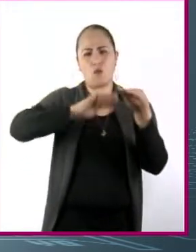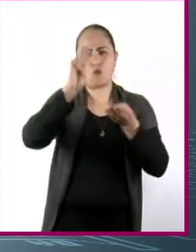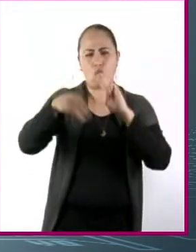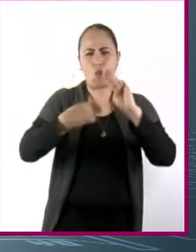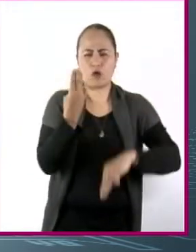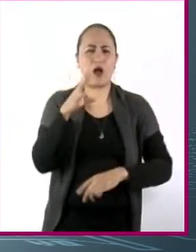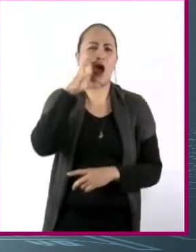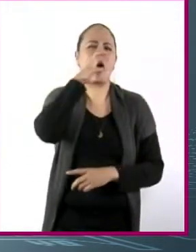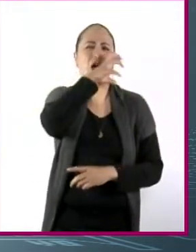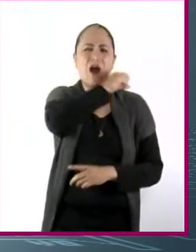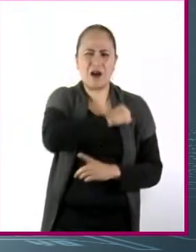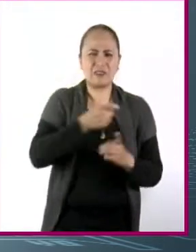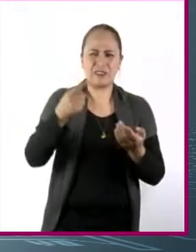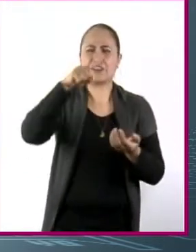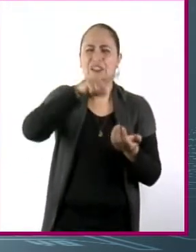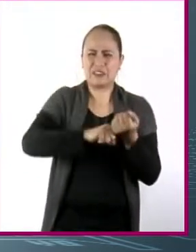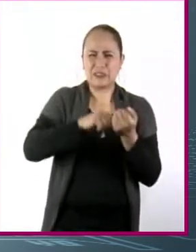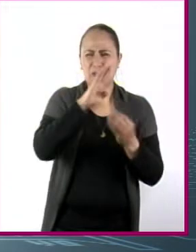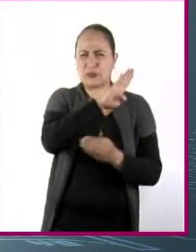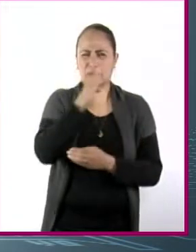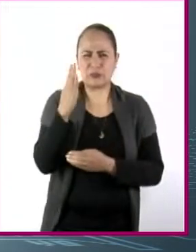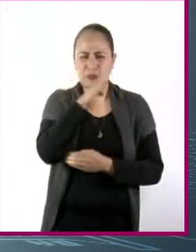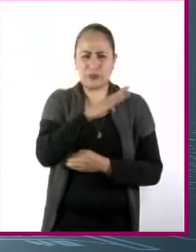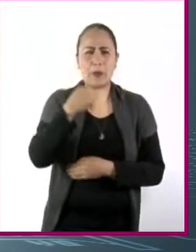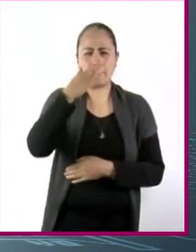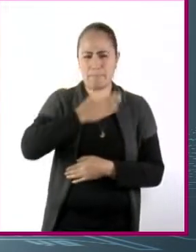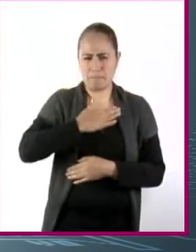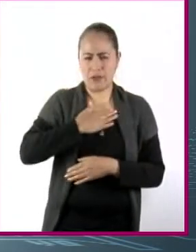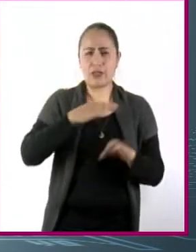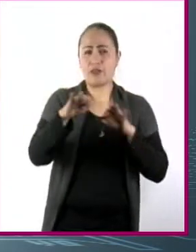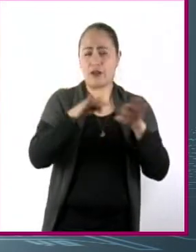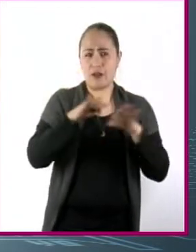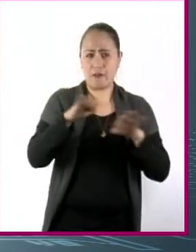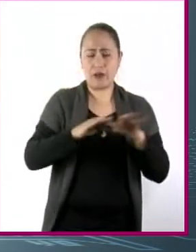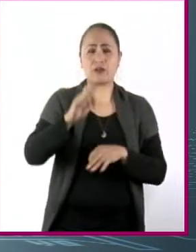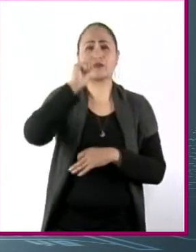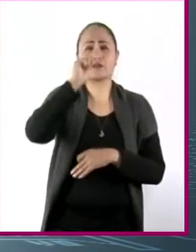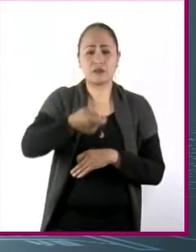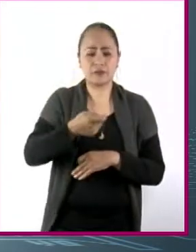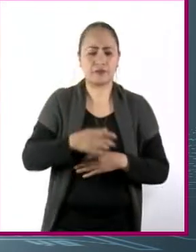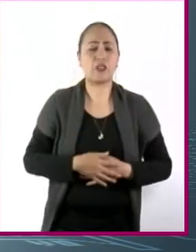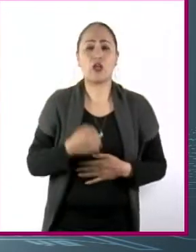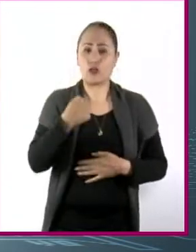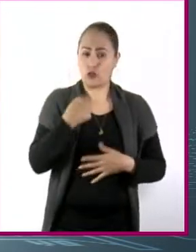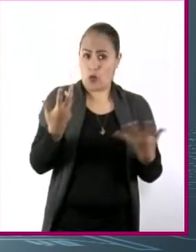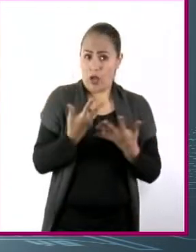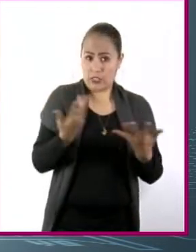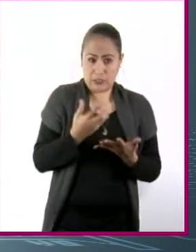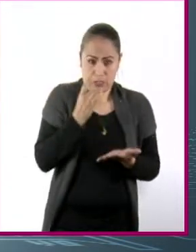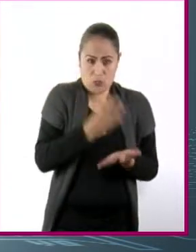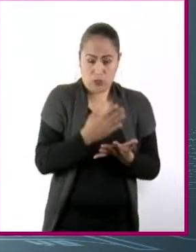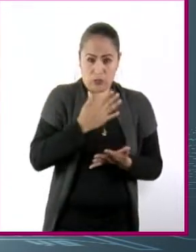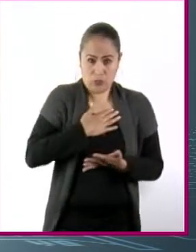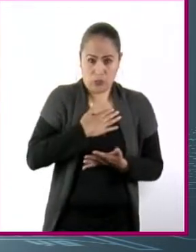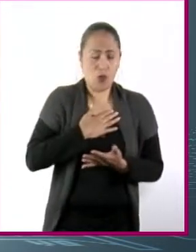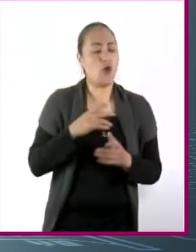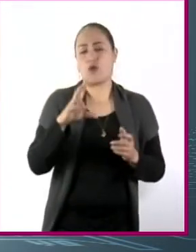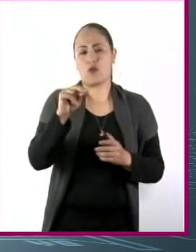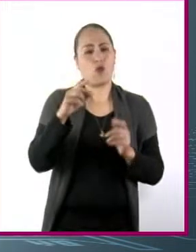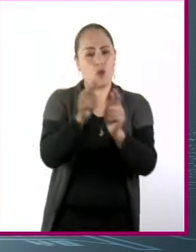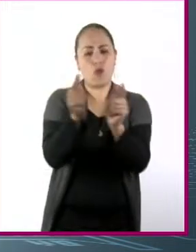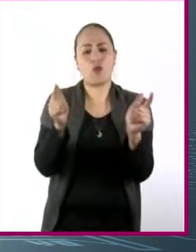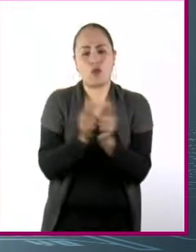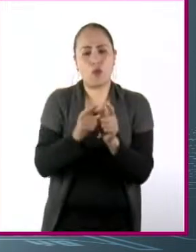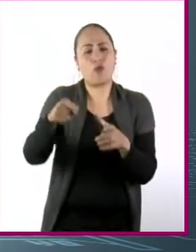Entonces, parte de lo que yo hablo ahora sobre mi trabajo no solo son cosas que yo he hecho, sino más bien es todo un grupo de trabajo